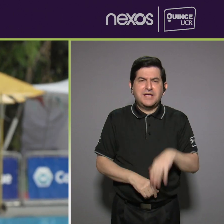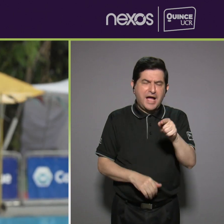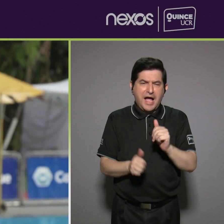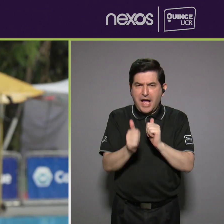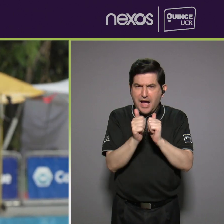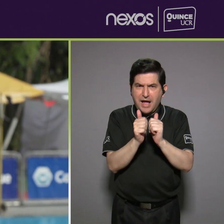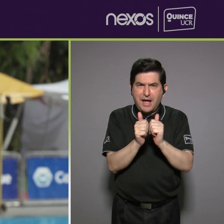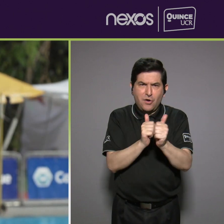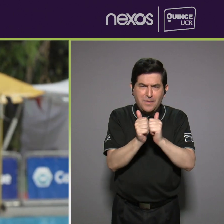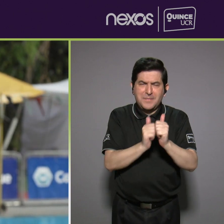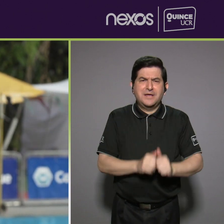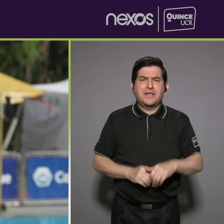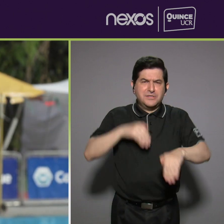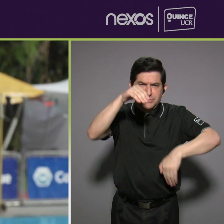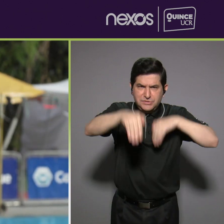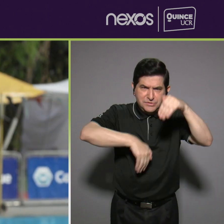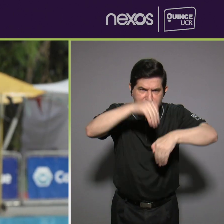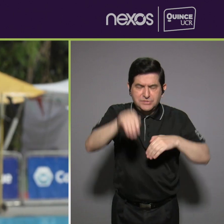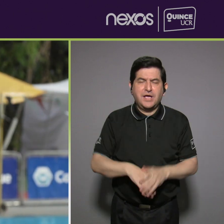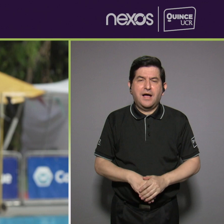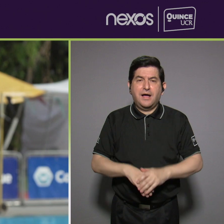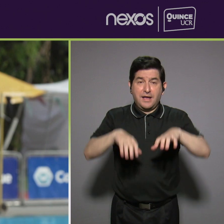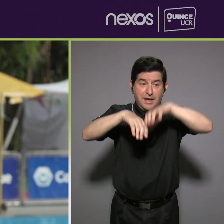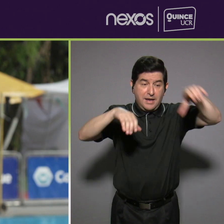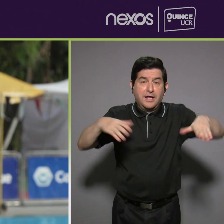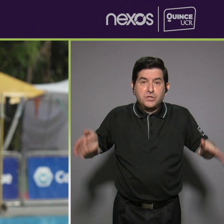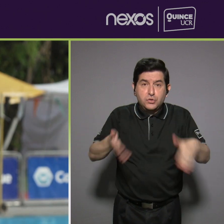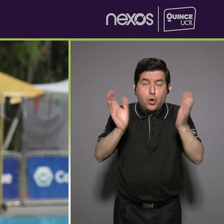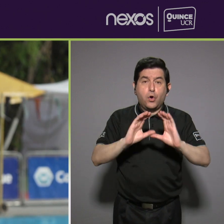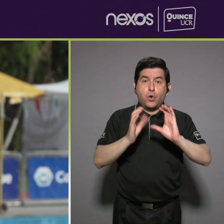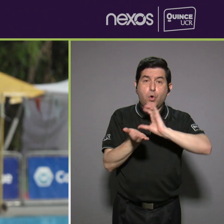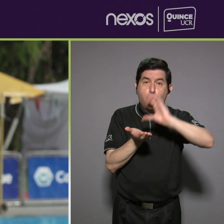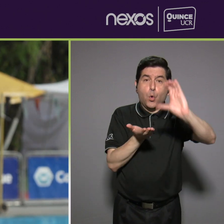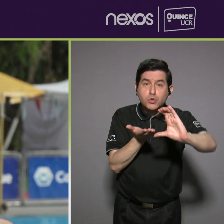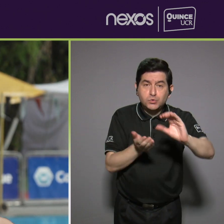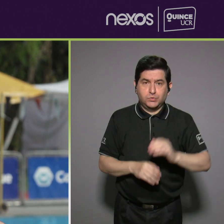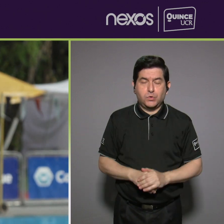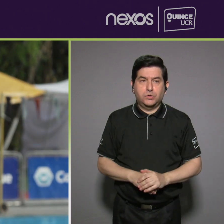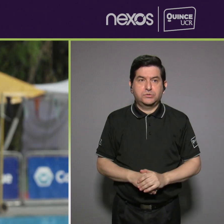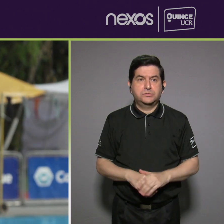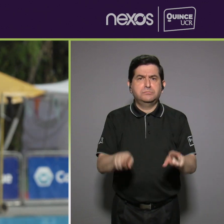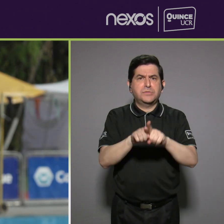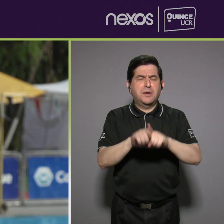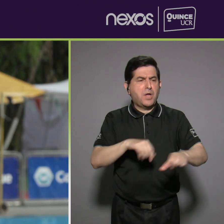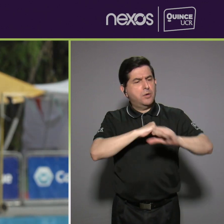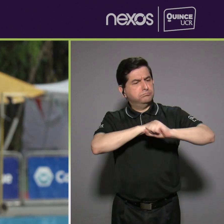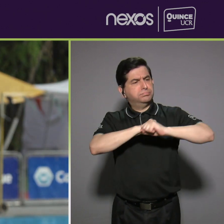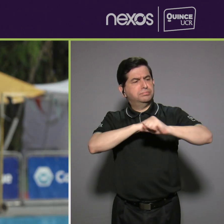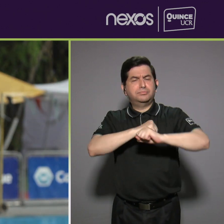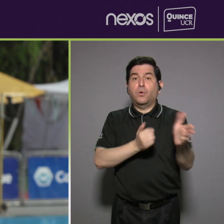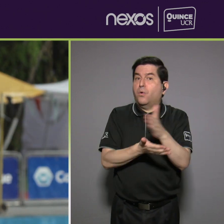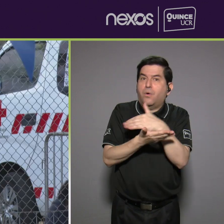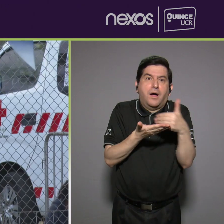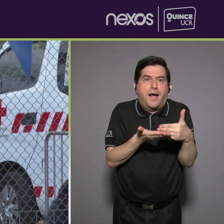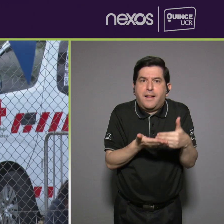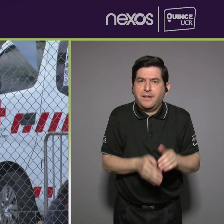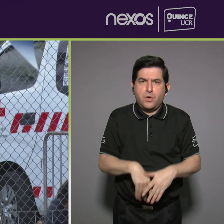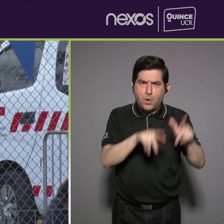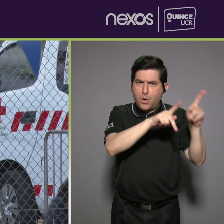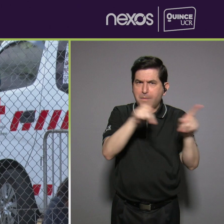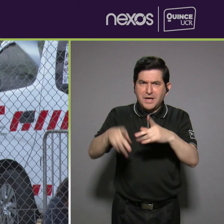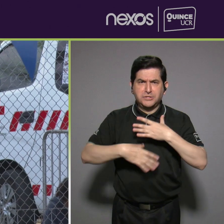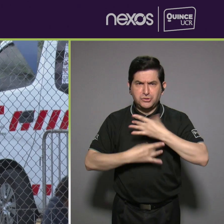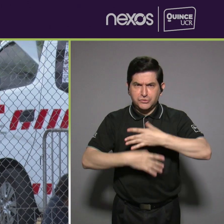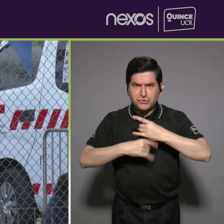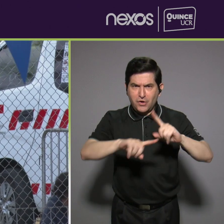un avance grandísimo que el cantón empiece a fomentar también cursos o, yo qué sé, anuncios o algo que haga que la gente se